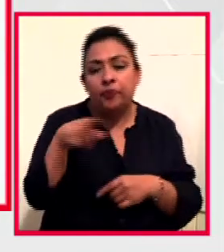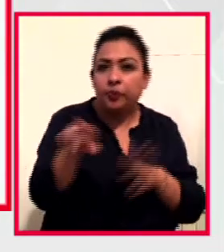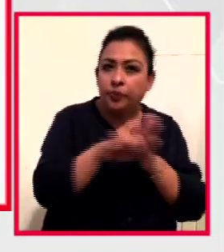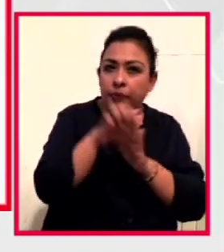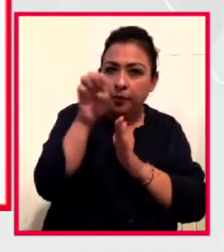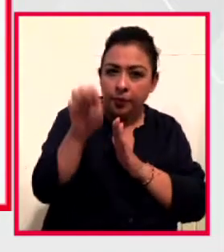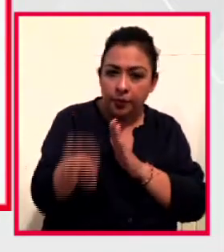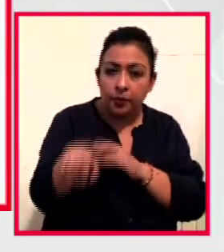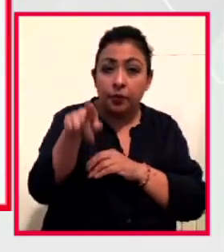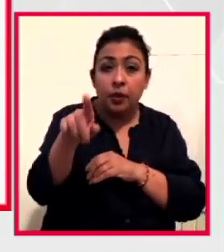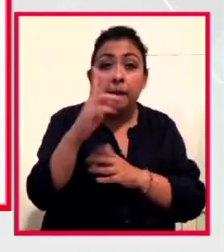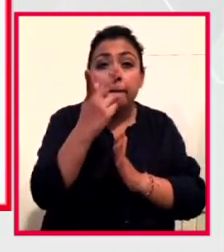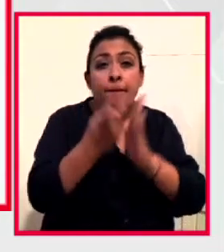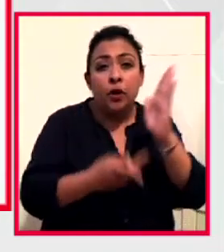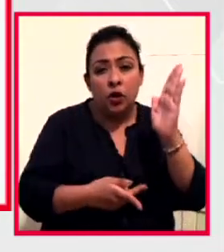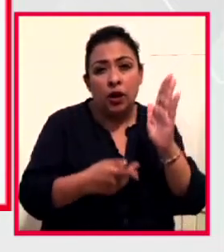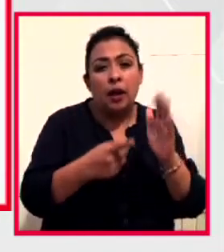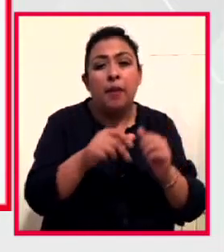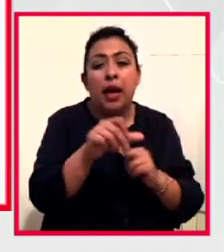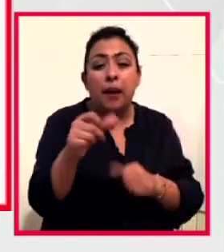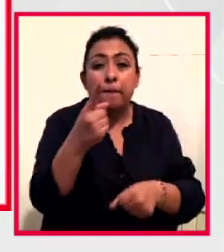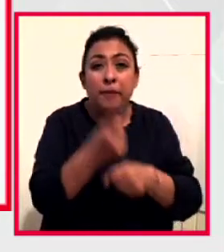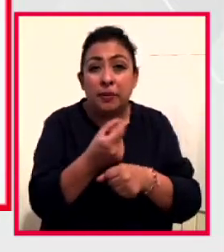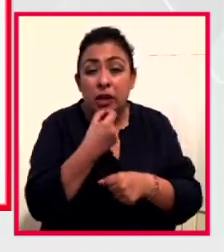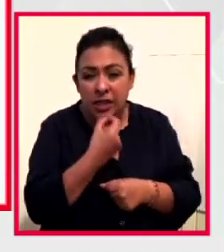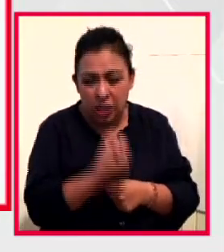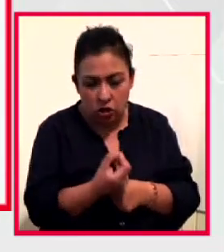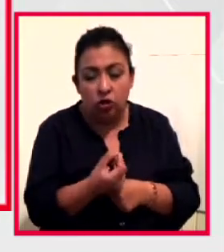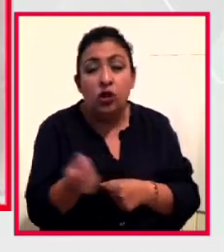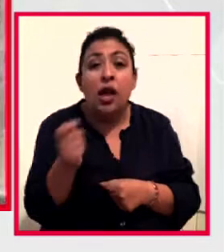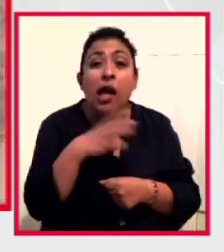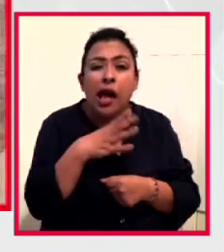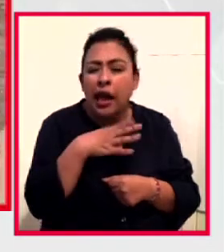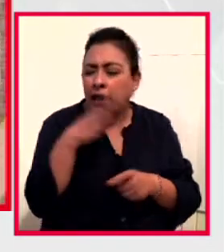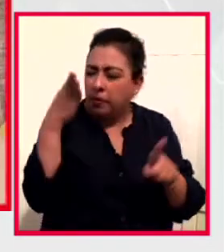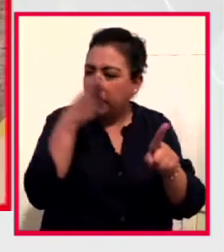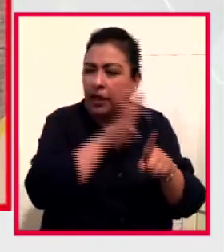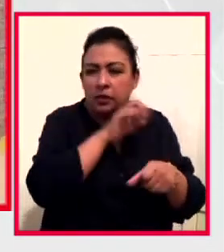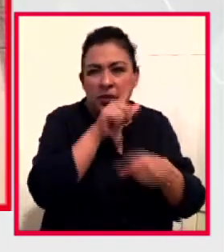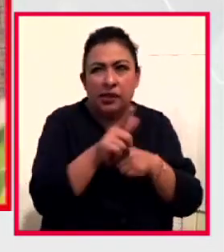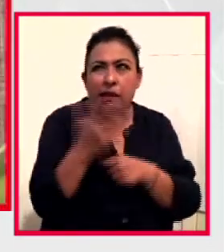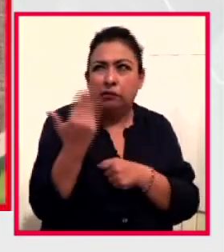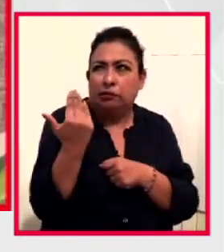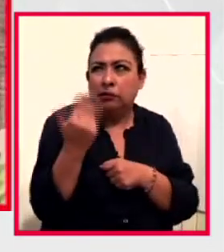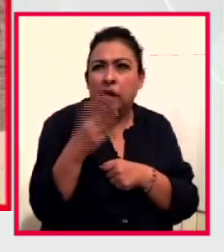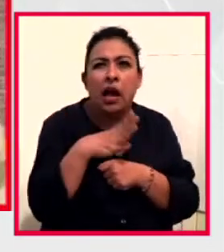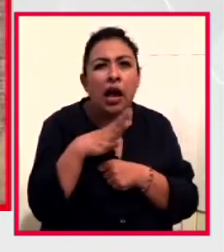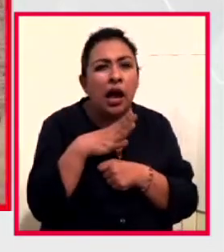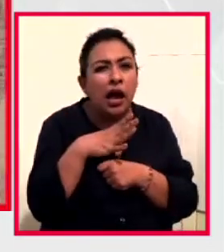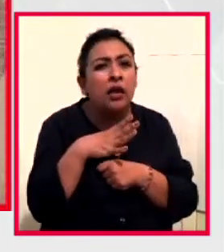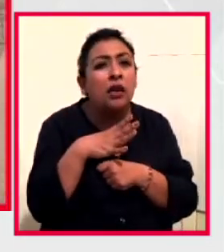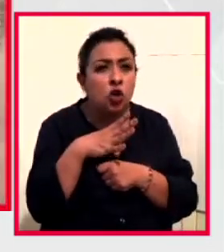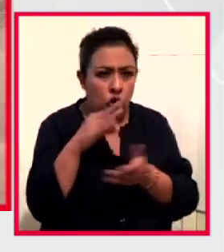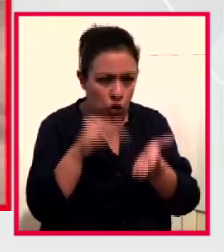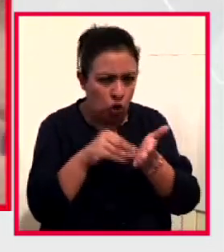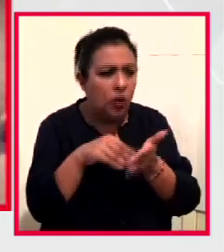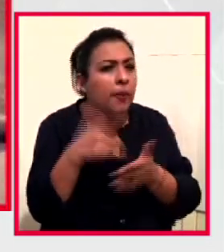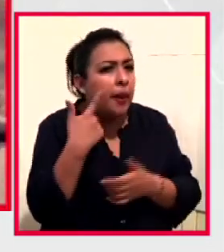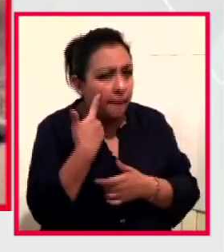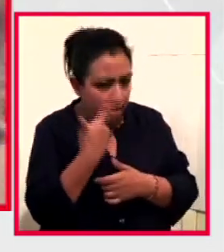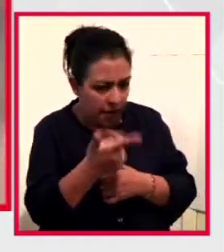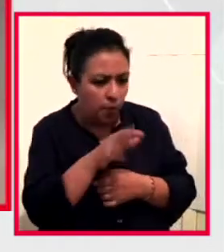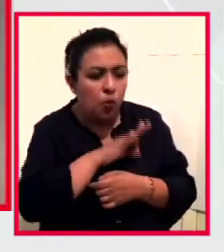programa de primera infancia podrán encontrar sesiones especiales. Acabamos de tener una sesión que todavía pueden consultar ahí en